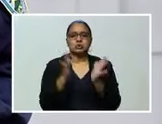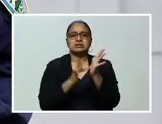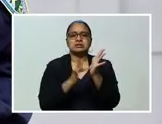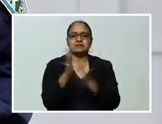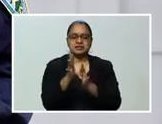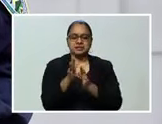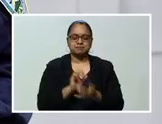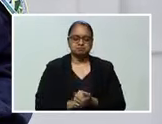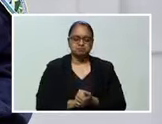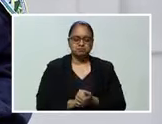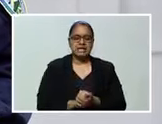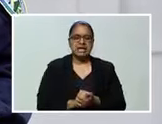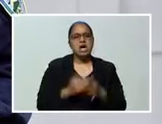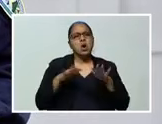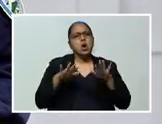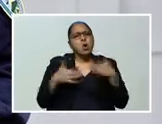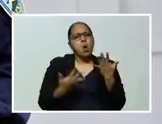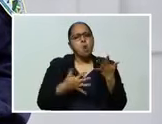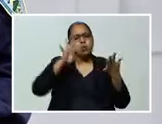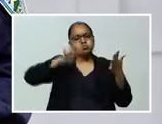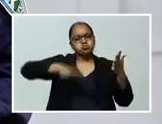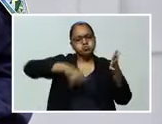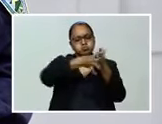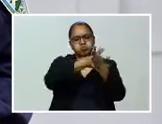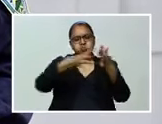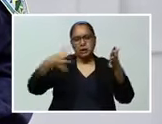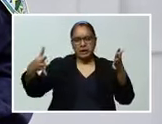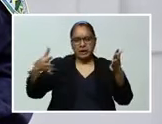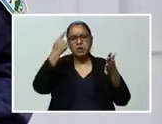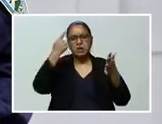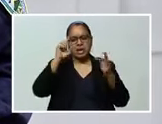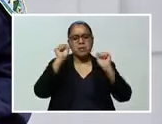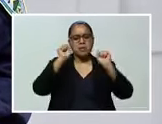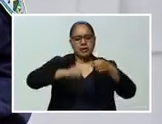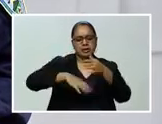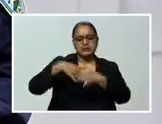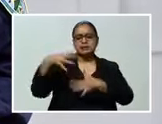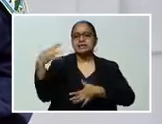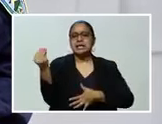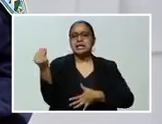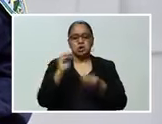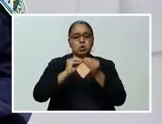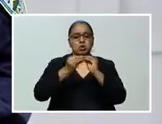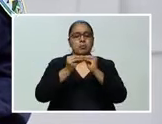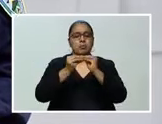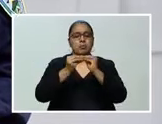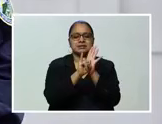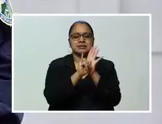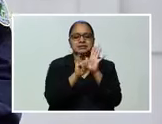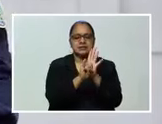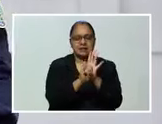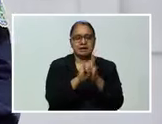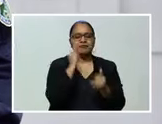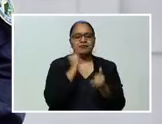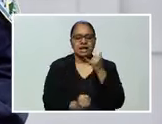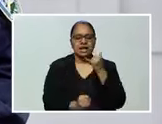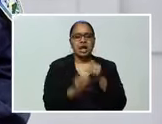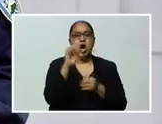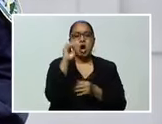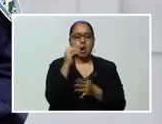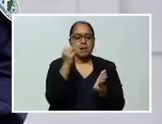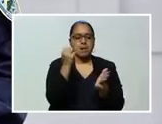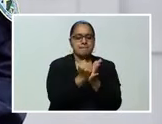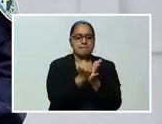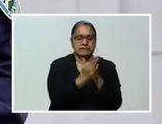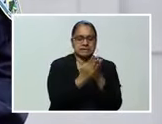segmentando a la población conforme a la terminación de los dígitos de su tarjeta de identidad, pasaporte o carnet de